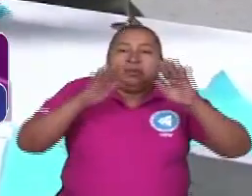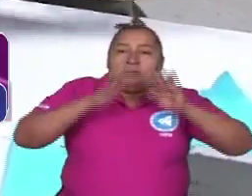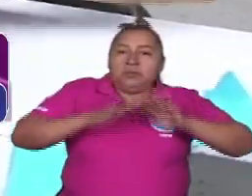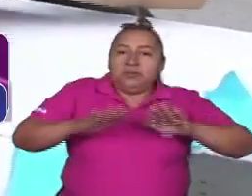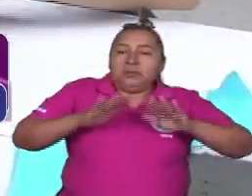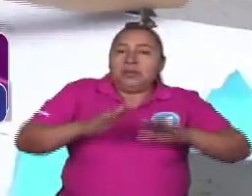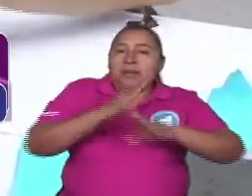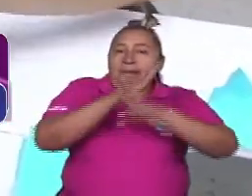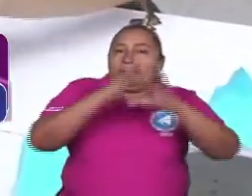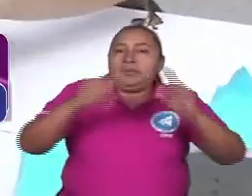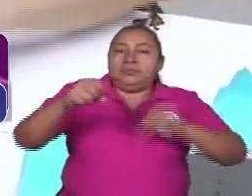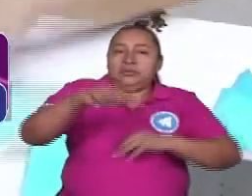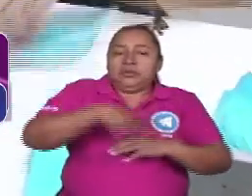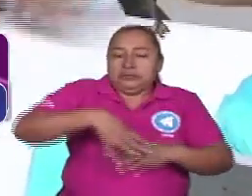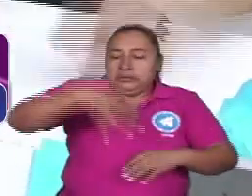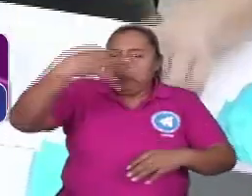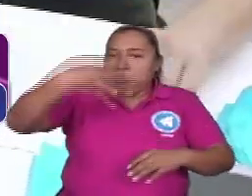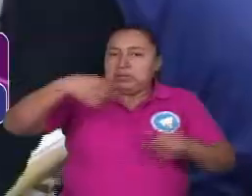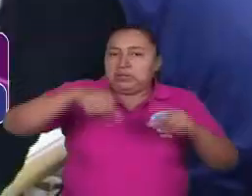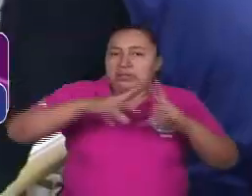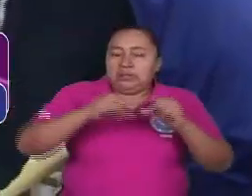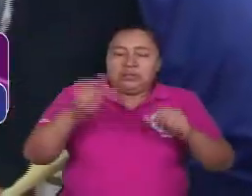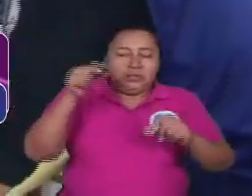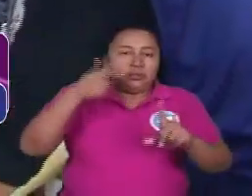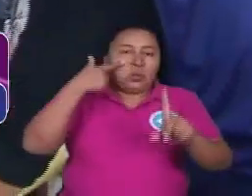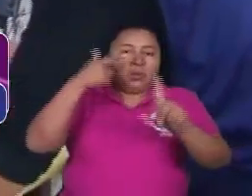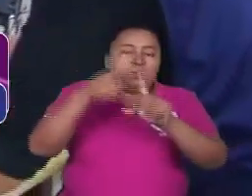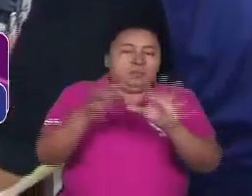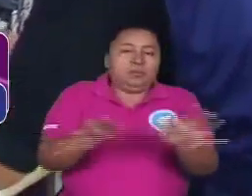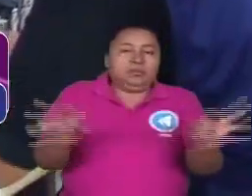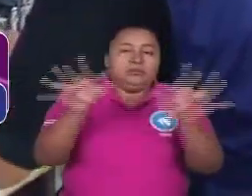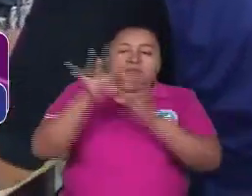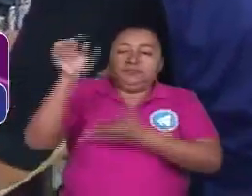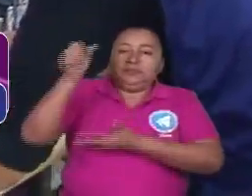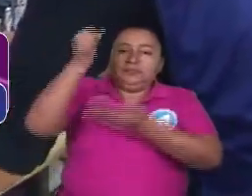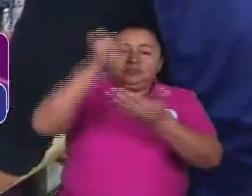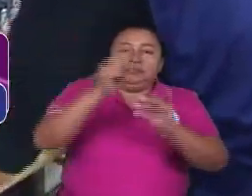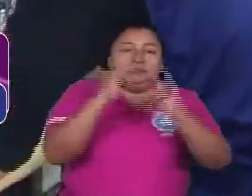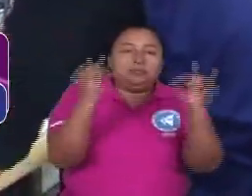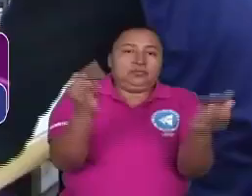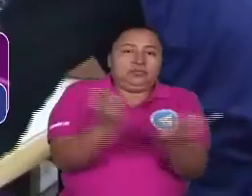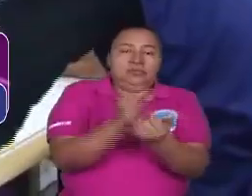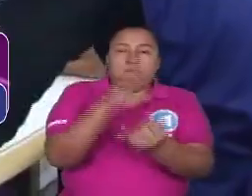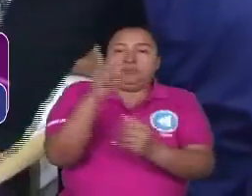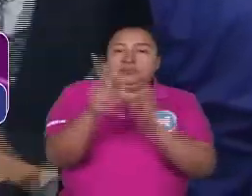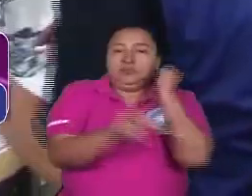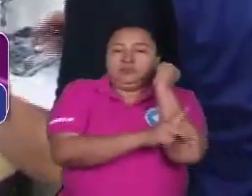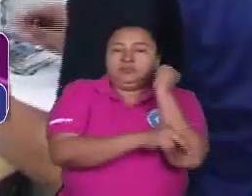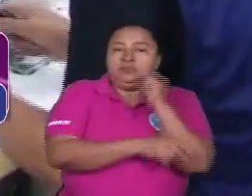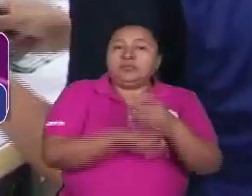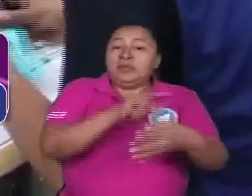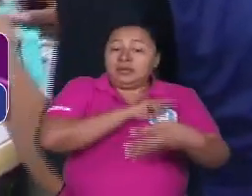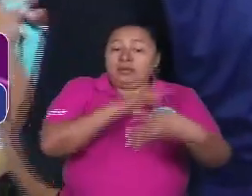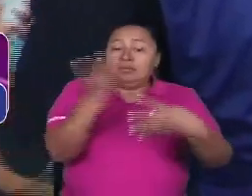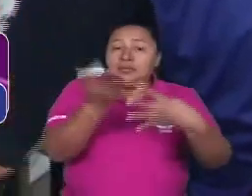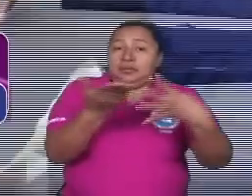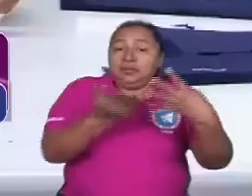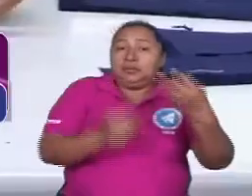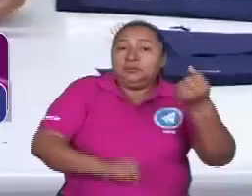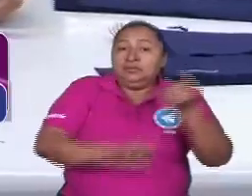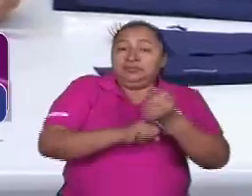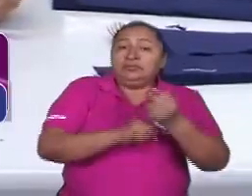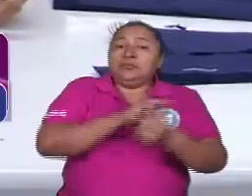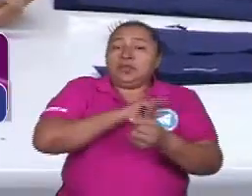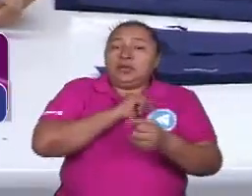social y seguridad que ese es el principal factor de la inversión internacional extranjera y hay indicadores sólidos que respaldan esos